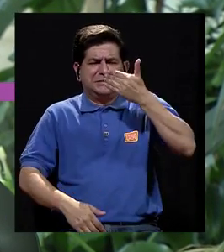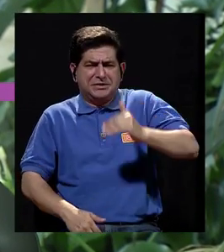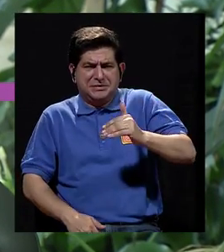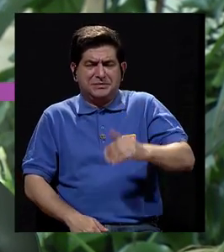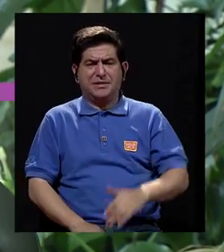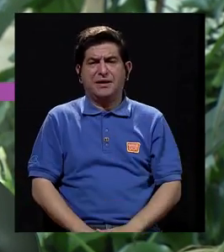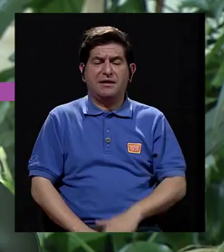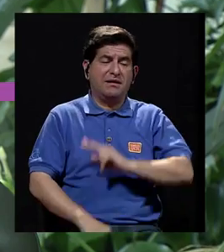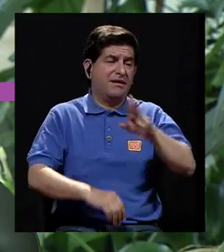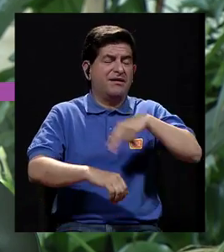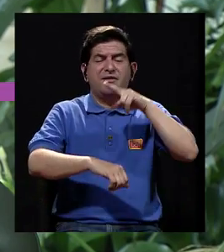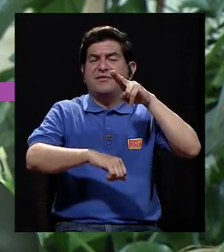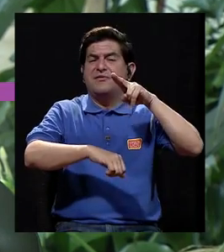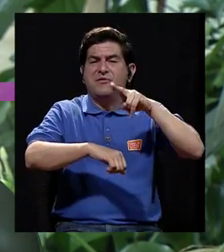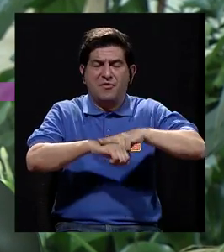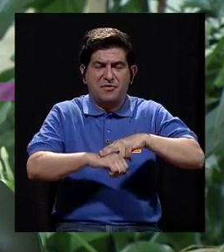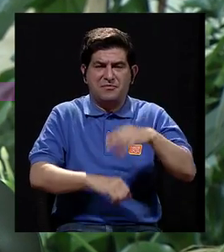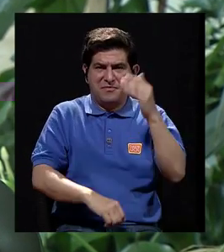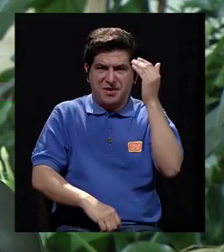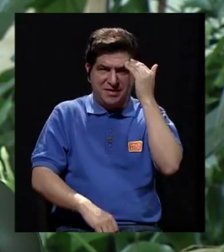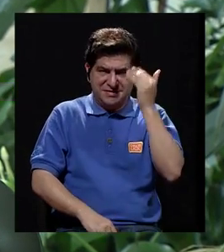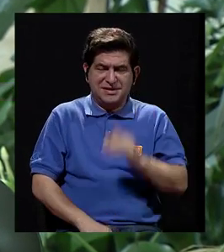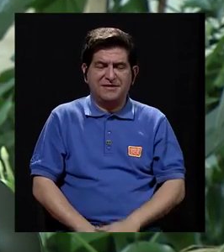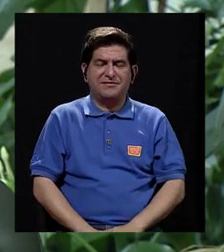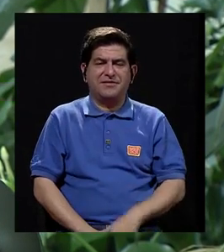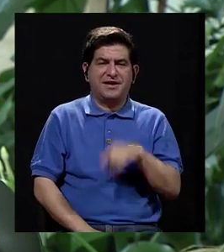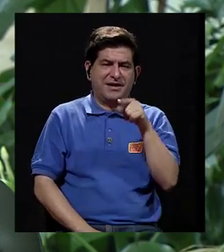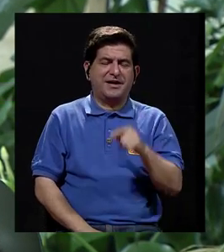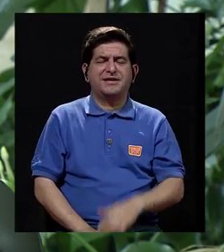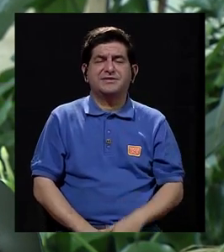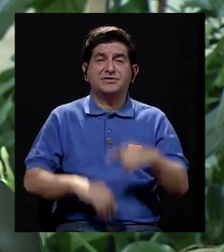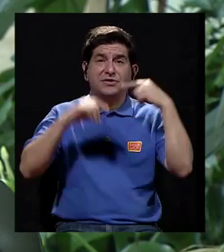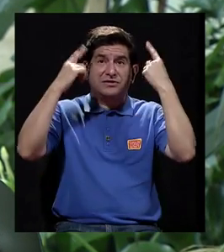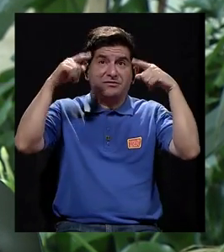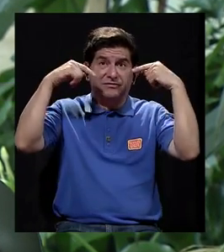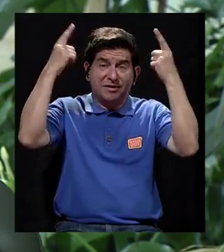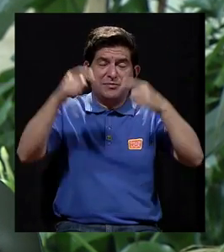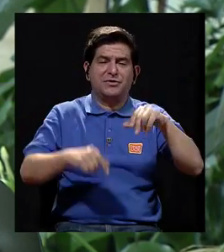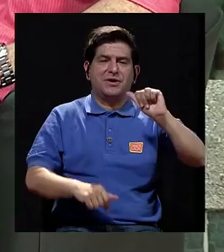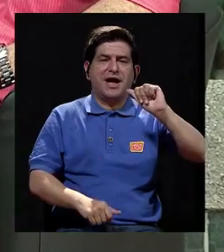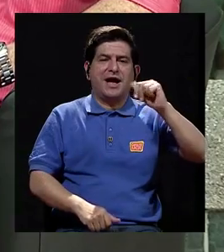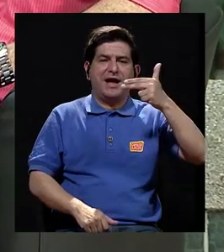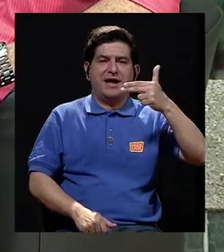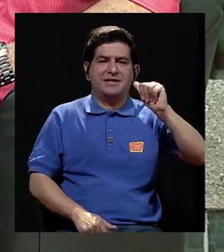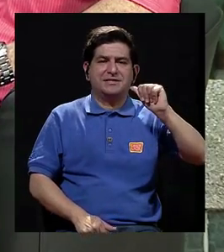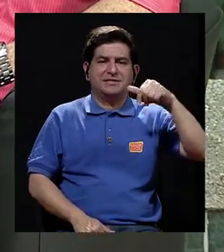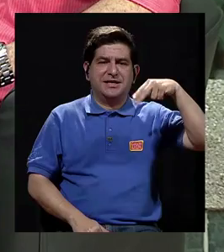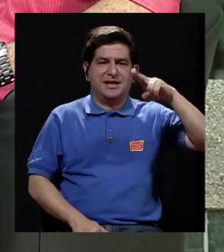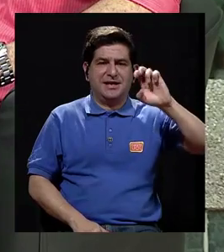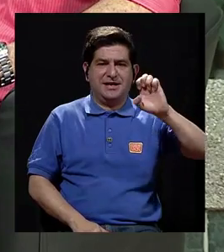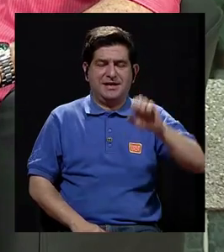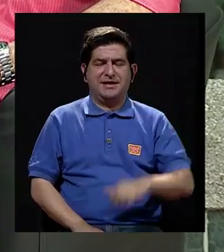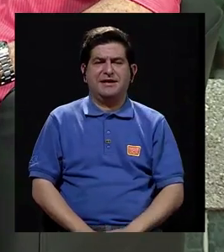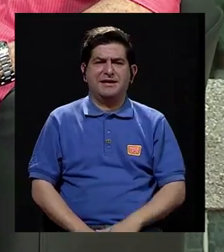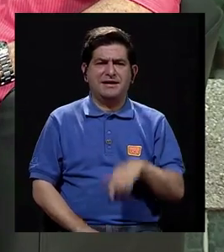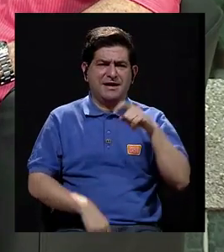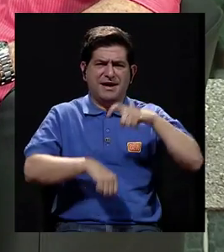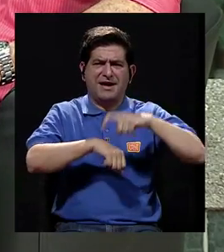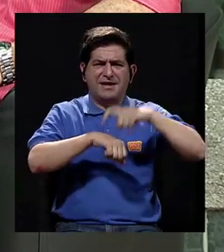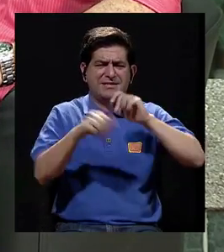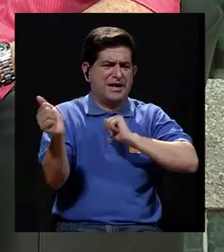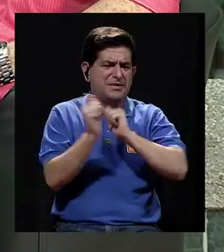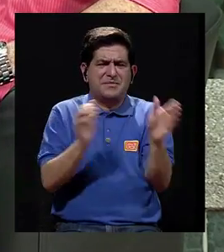todo lo que comúnmente conocemos como los hachaques, los famosos hachaques. ¿Cómo pasar esta etapa?